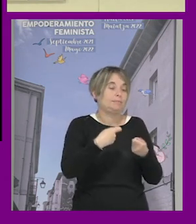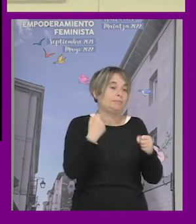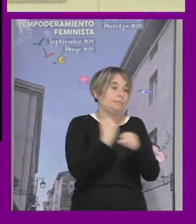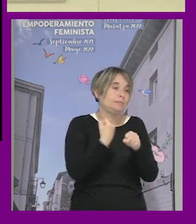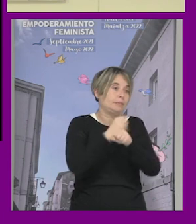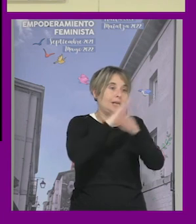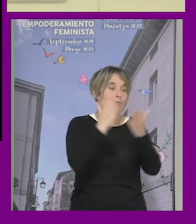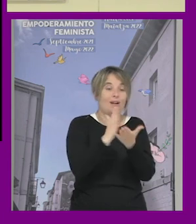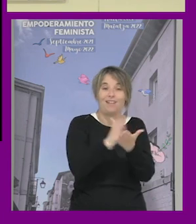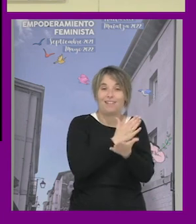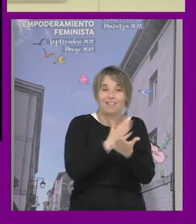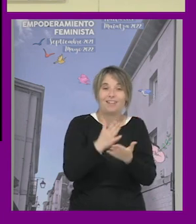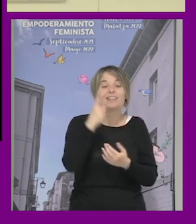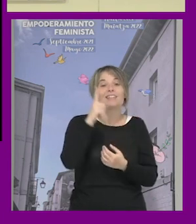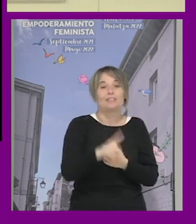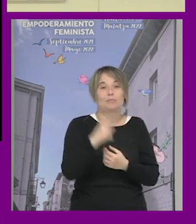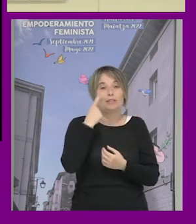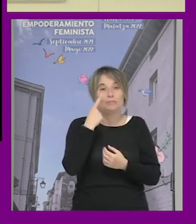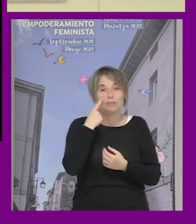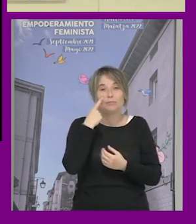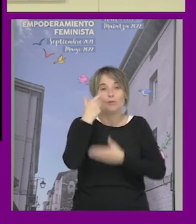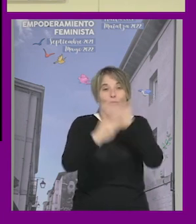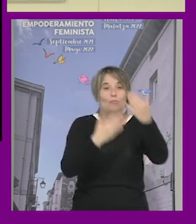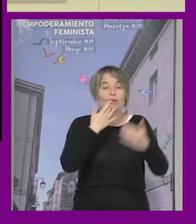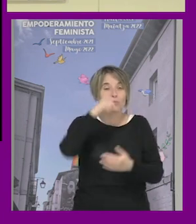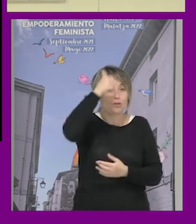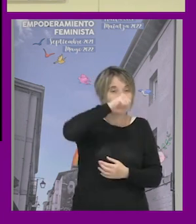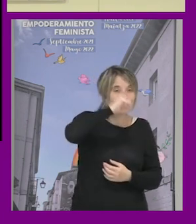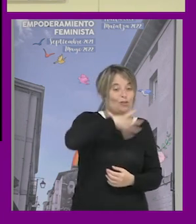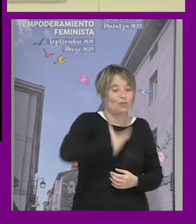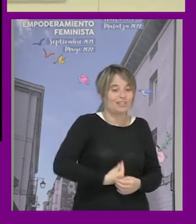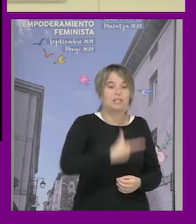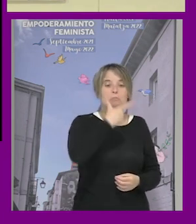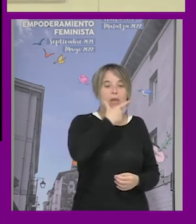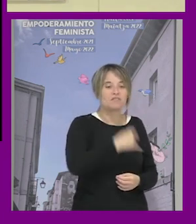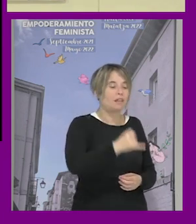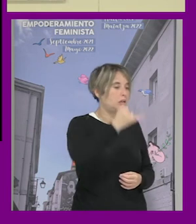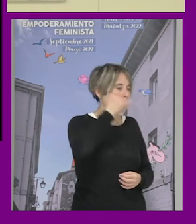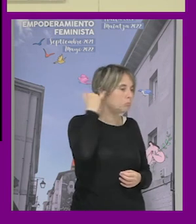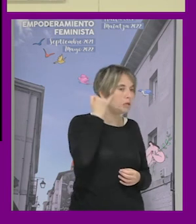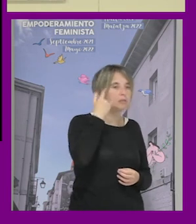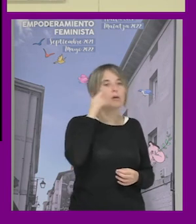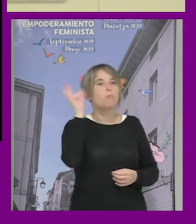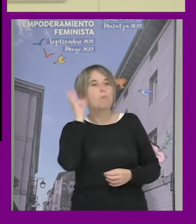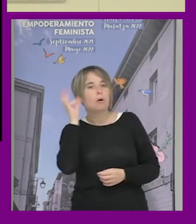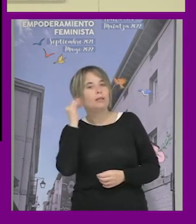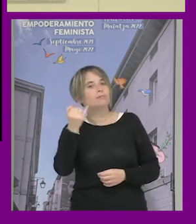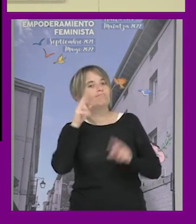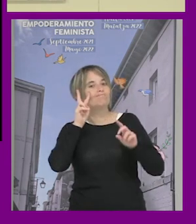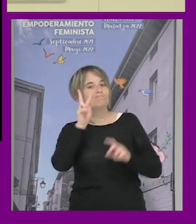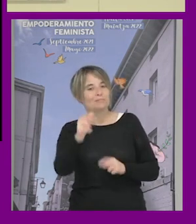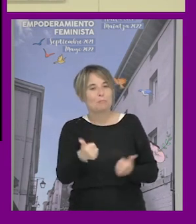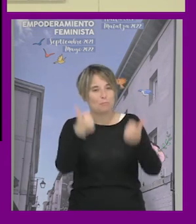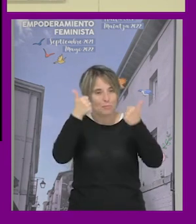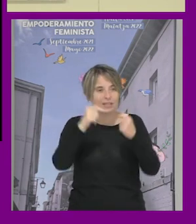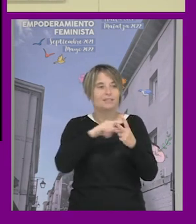laboral sexista pero también afectaba el passing porque a los chicos trans les era más fácil pasar desapercibidos en general que a las mujeres trans que